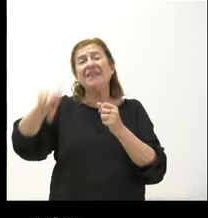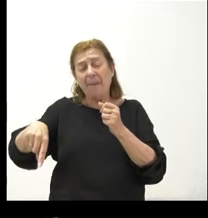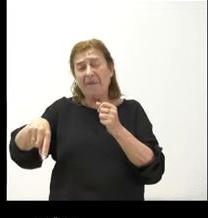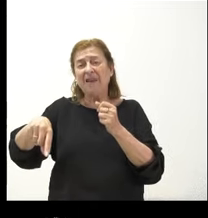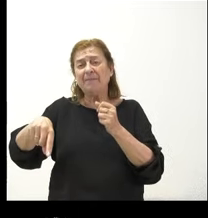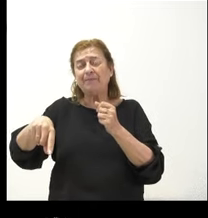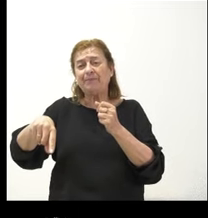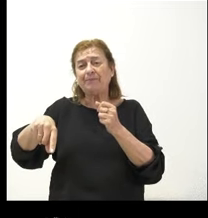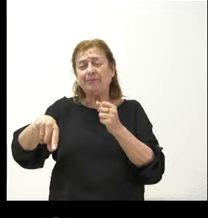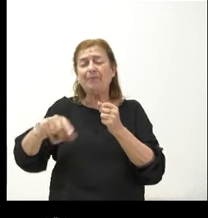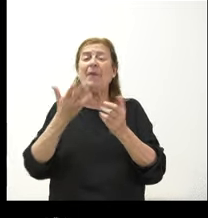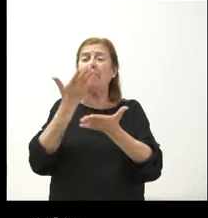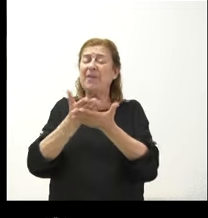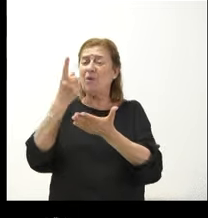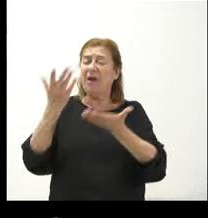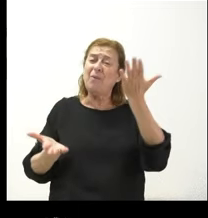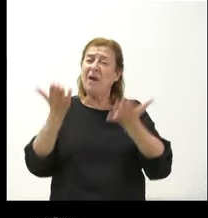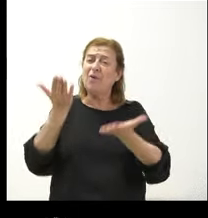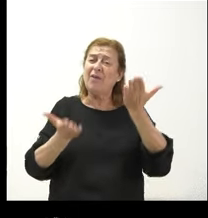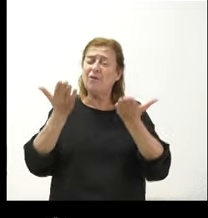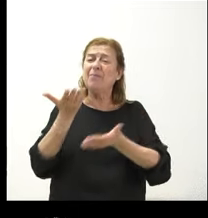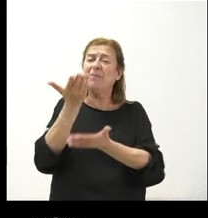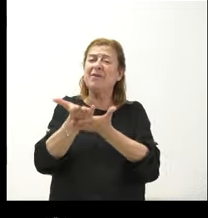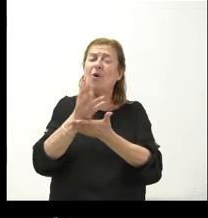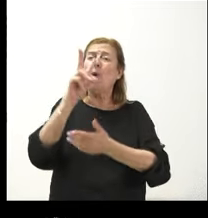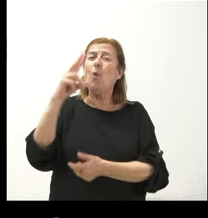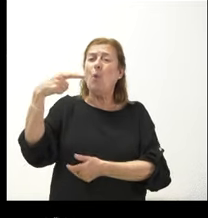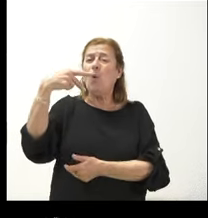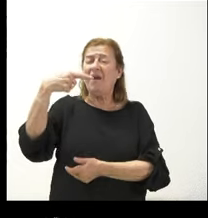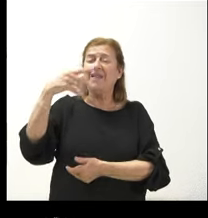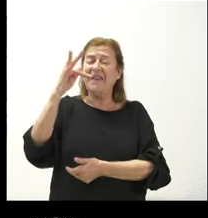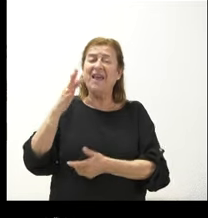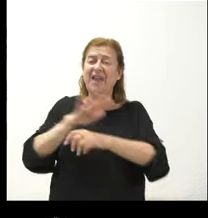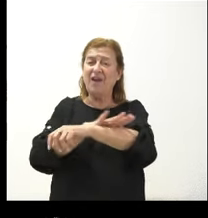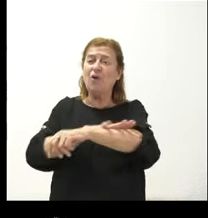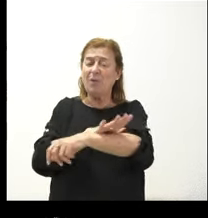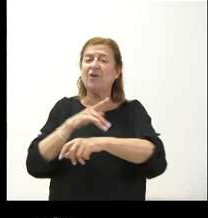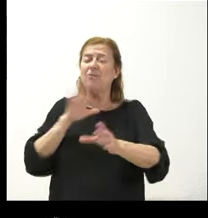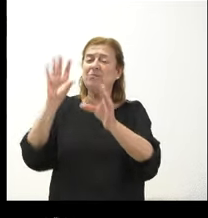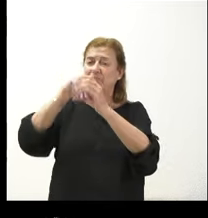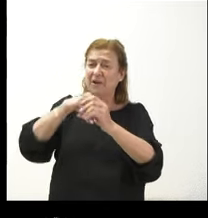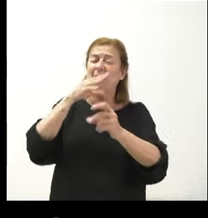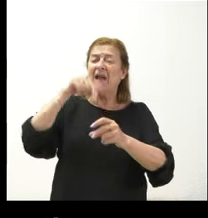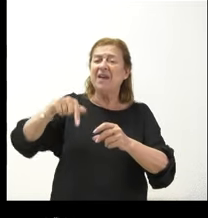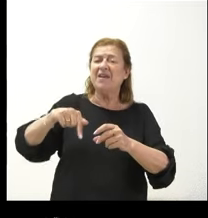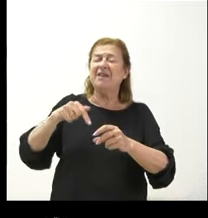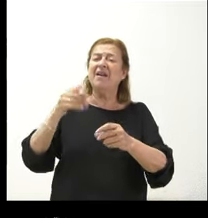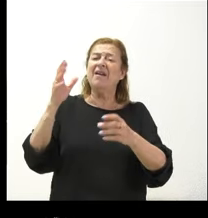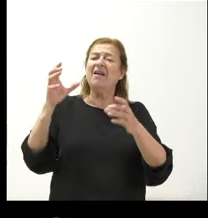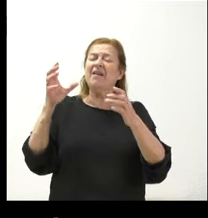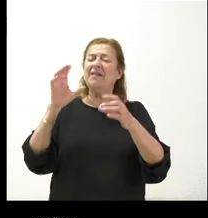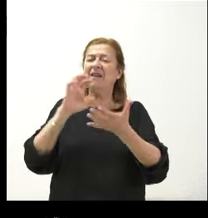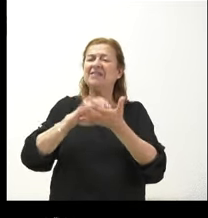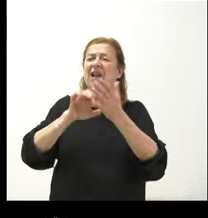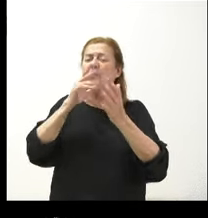quería pedirle una valoración en relación a la petición de UGT al Gobierno de que intervenga en Castilla y León por la modificación de